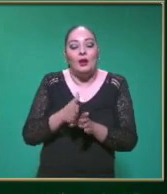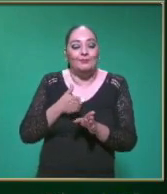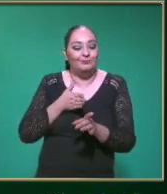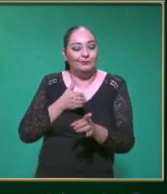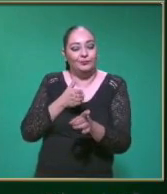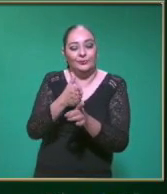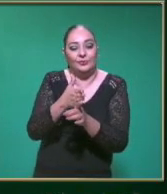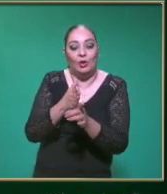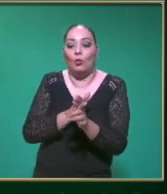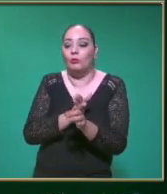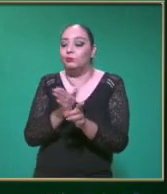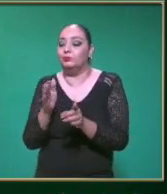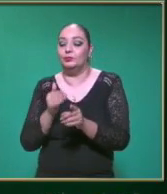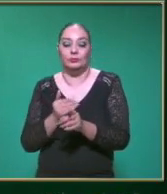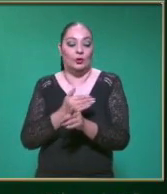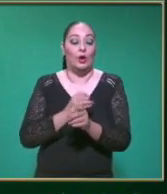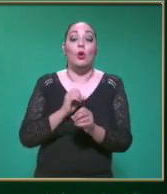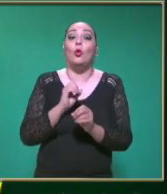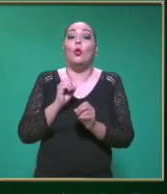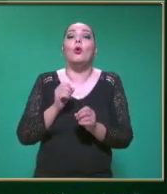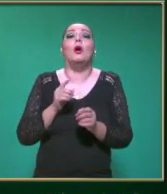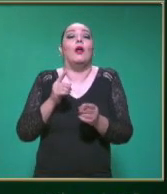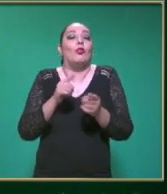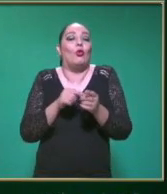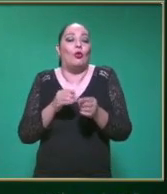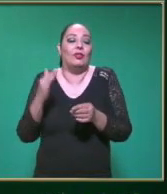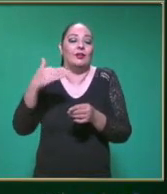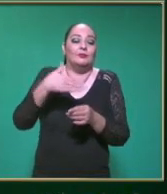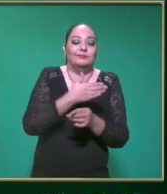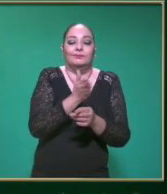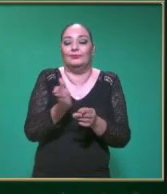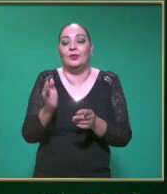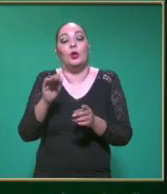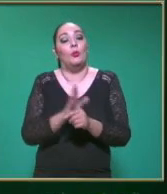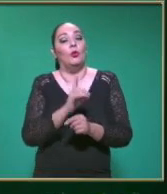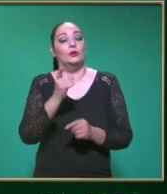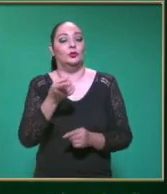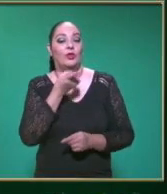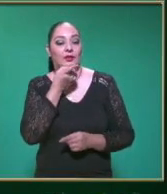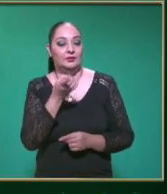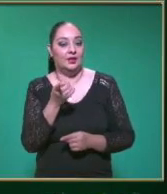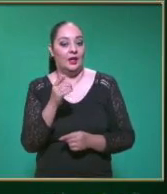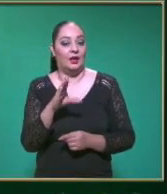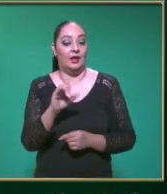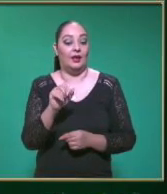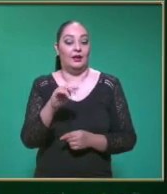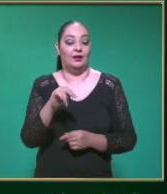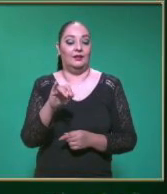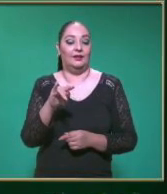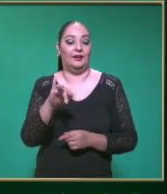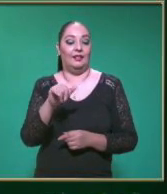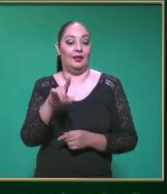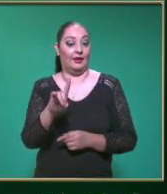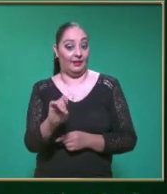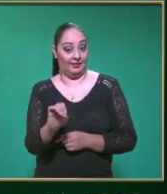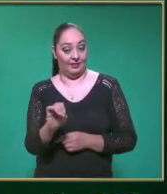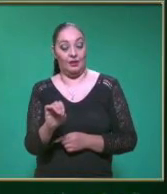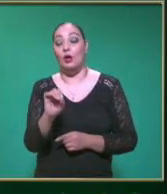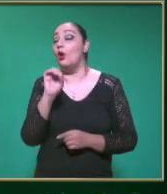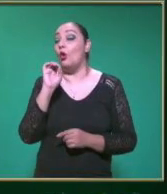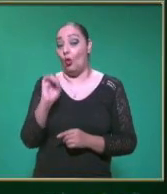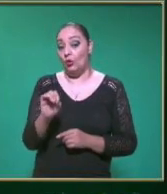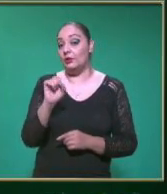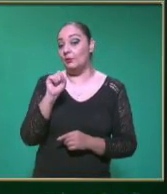eso lo tomamos en cuenta Maestro Como una cantidad O una magnitud Vectorial Muy bien Ahí tenemos ya Que también nos